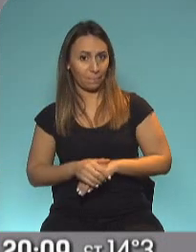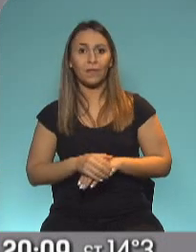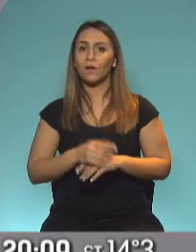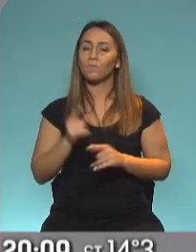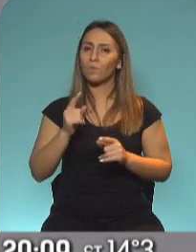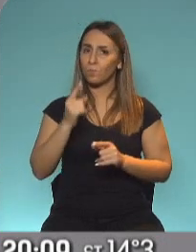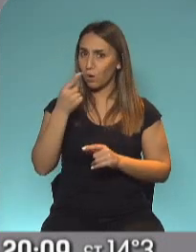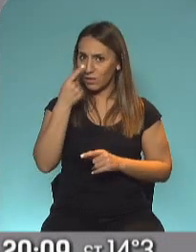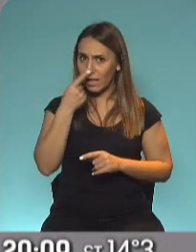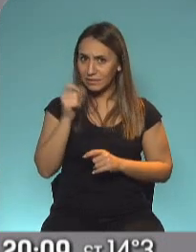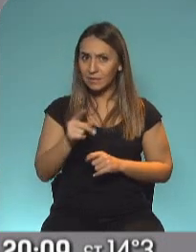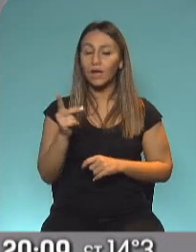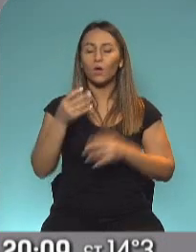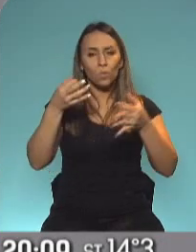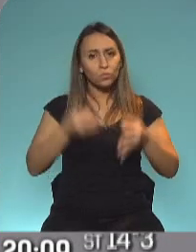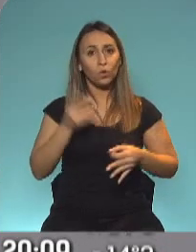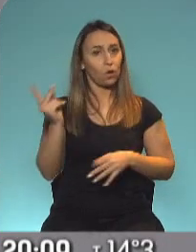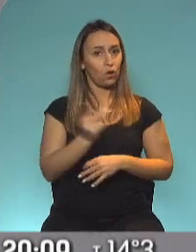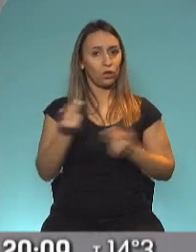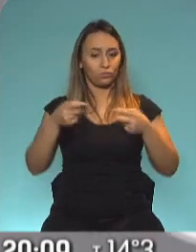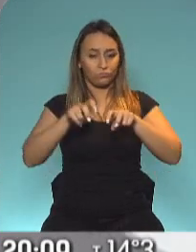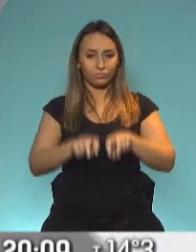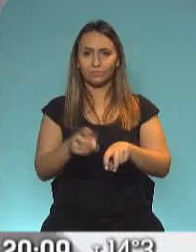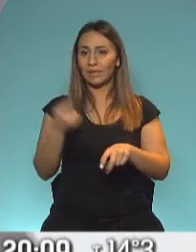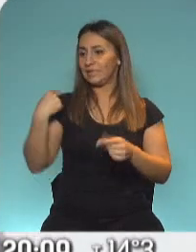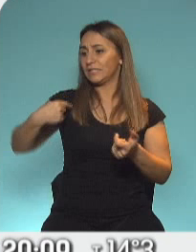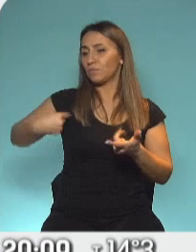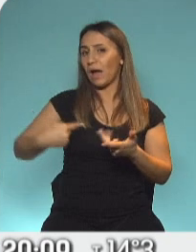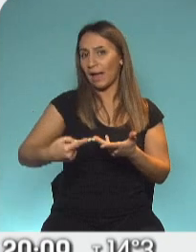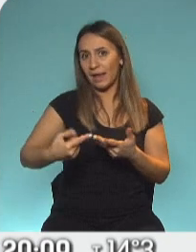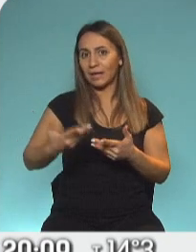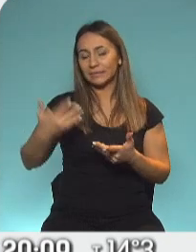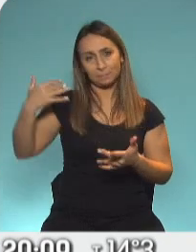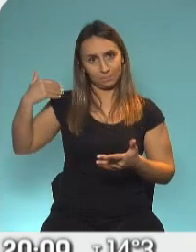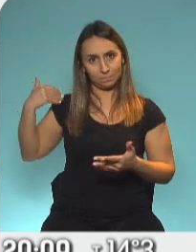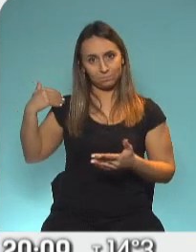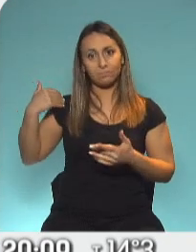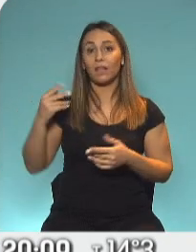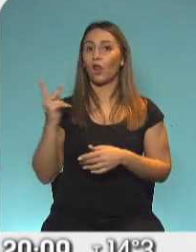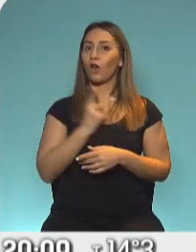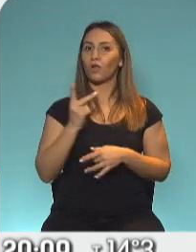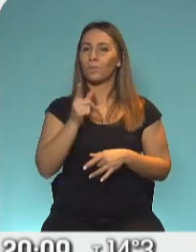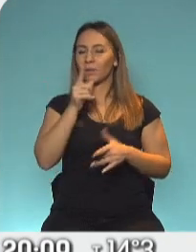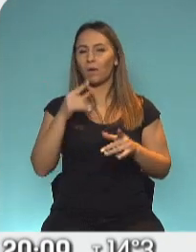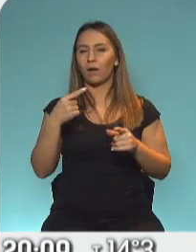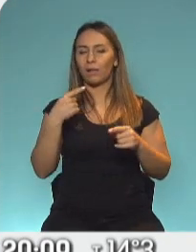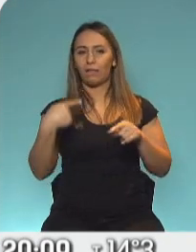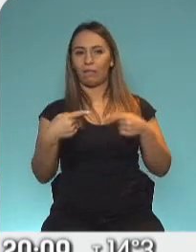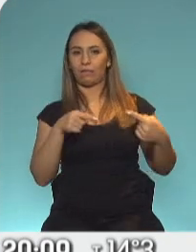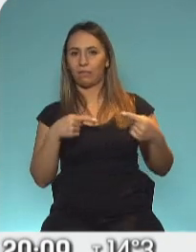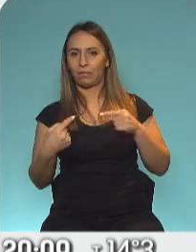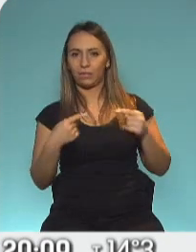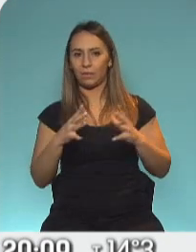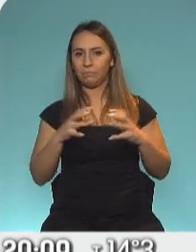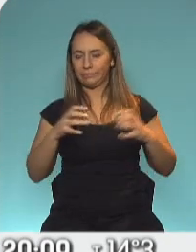que los dos se hayan juntado después de algunas semanas, no la última, pero anteriores semanas con declaraciones descruzadas, no de ellos, pero sí